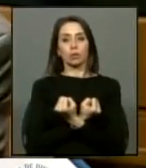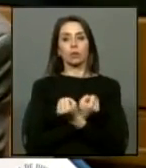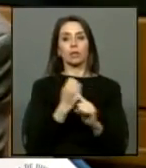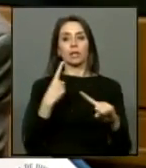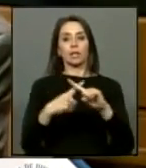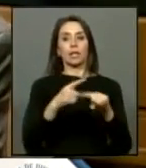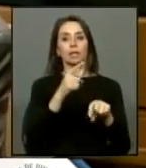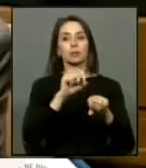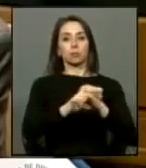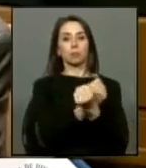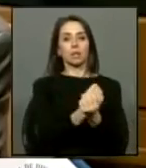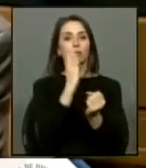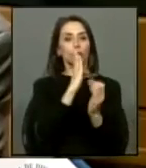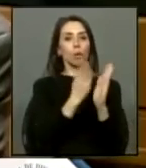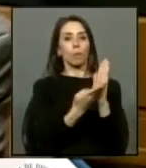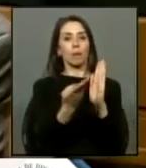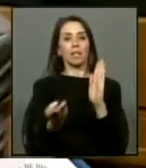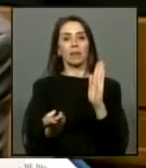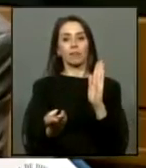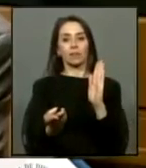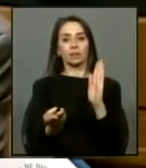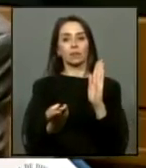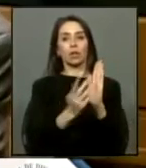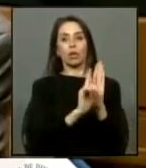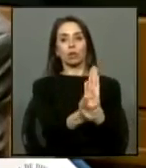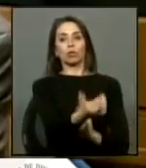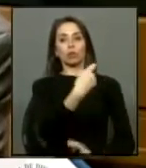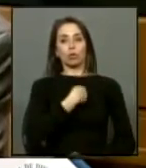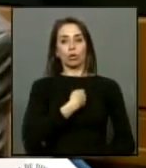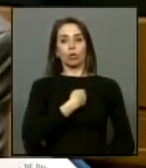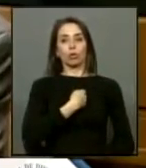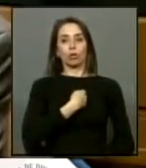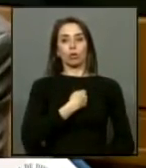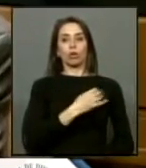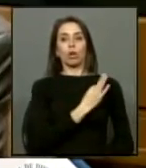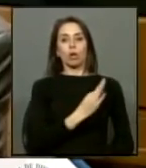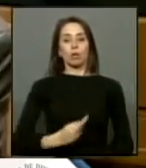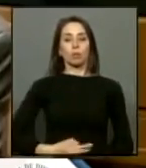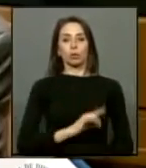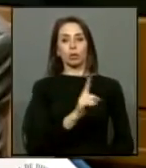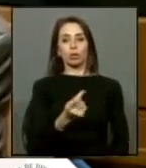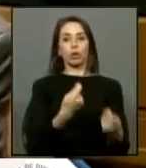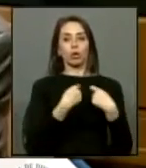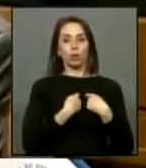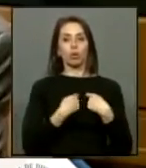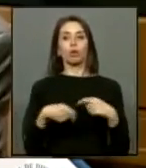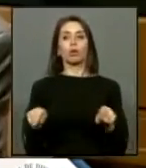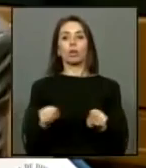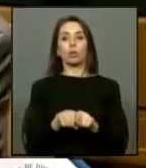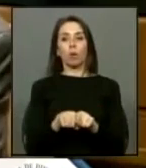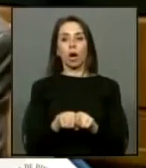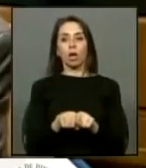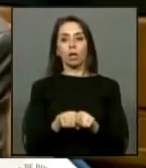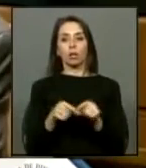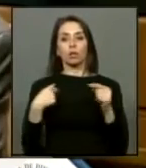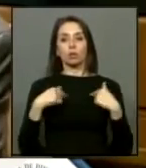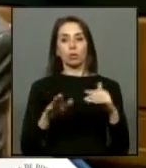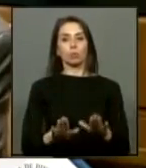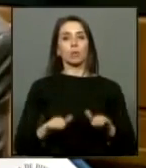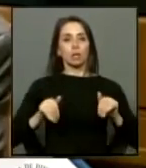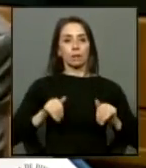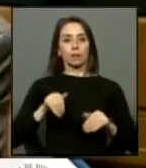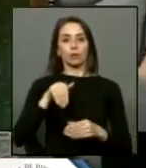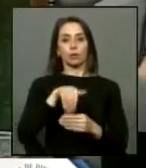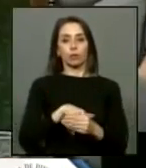expresos van a tener un beneficio pero que no lo vamos a recibir porque los diputados no lo vamos a recibir pero igual me voy a inhabilitar de